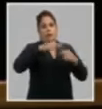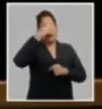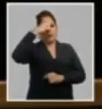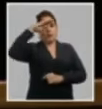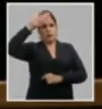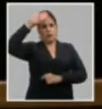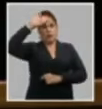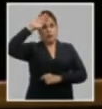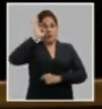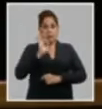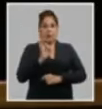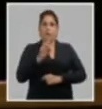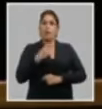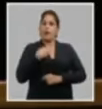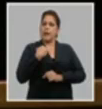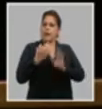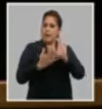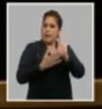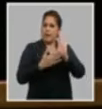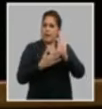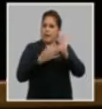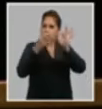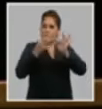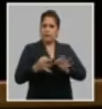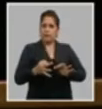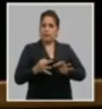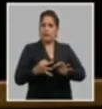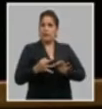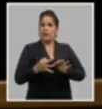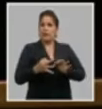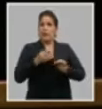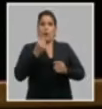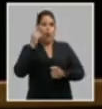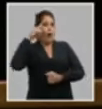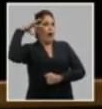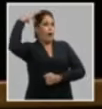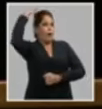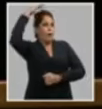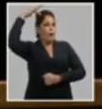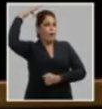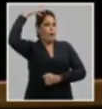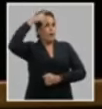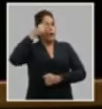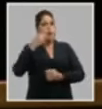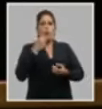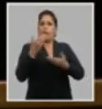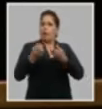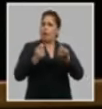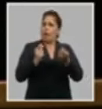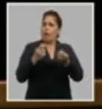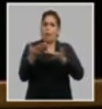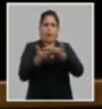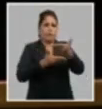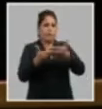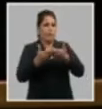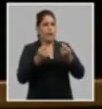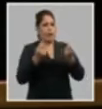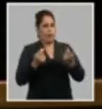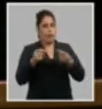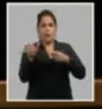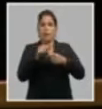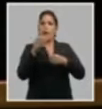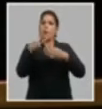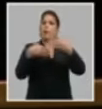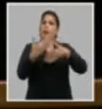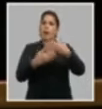Identifica con nitidez los factores subjetivos que inciden en la gestión económica, así como